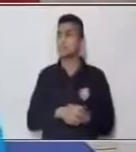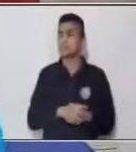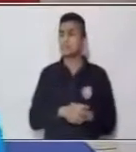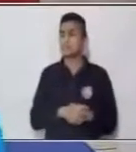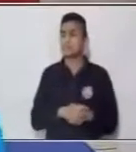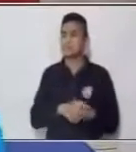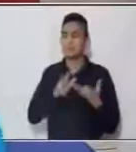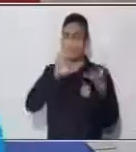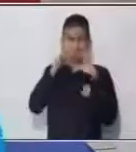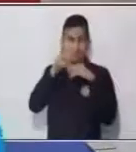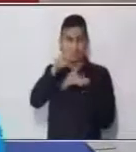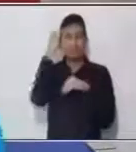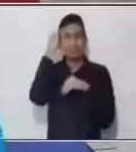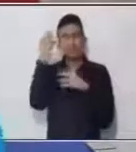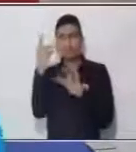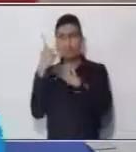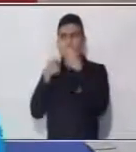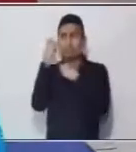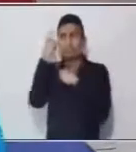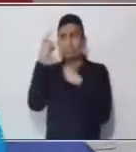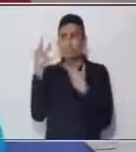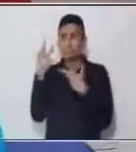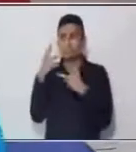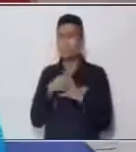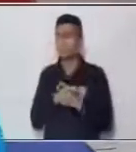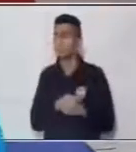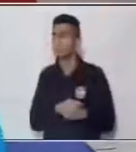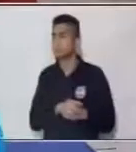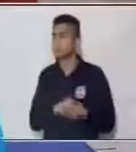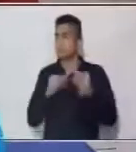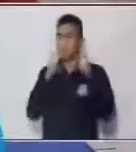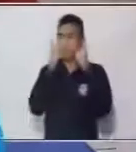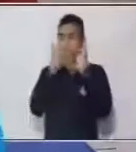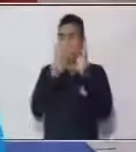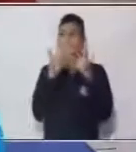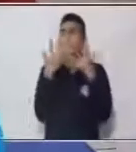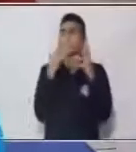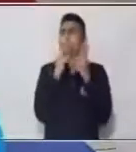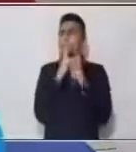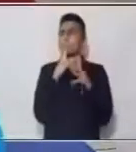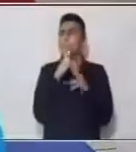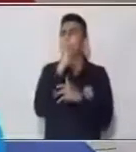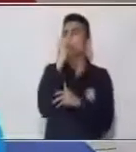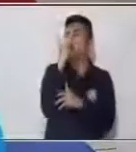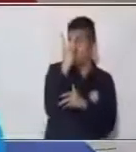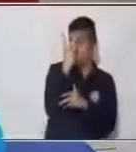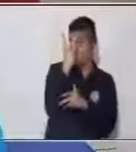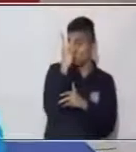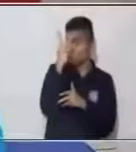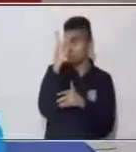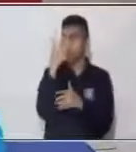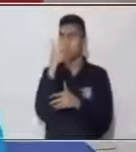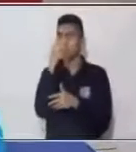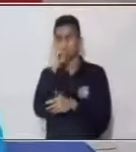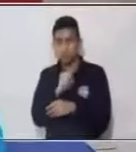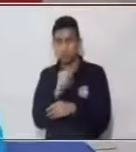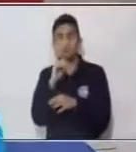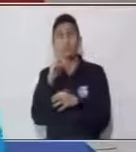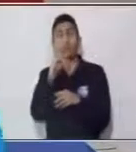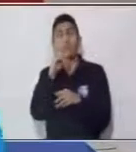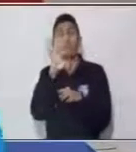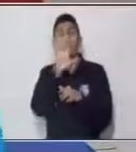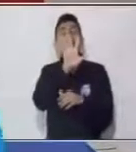Vamos a pensar, vamos a pensar. Muy bien, sería 2. Ahora dice